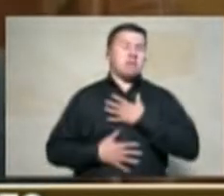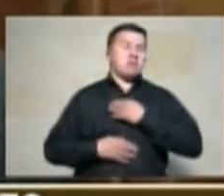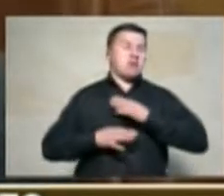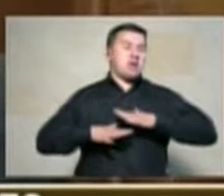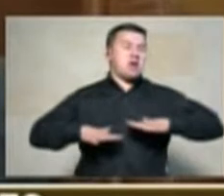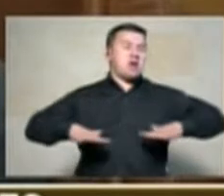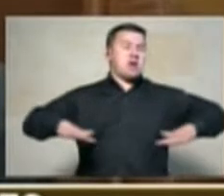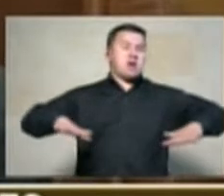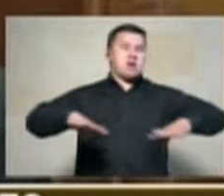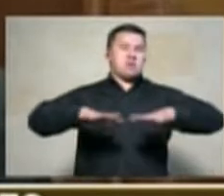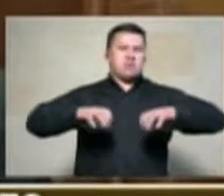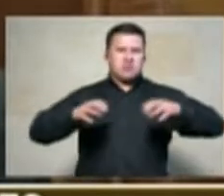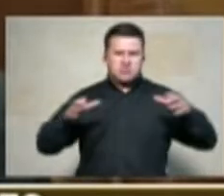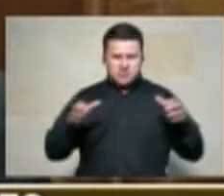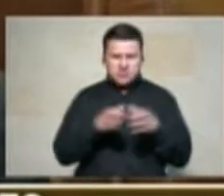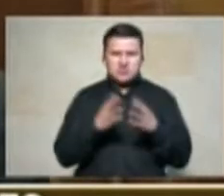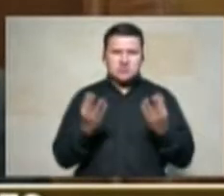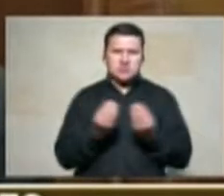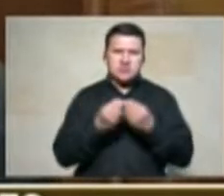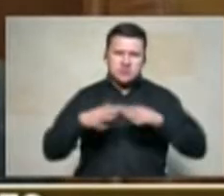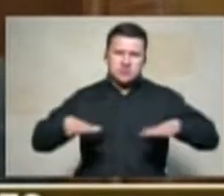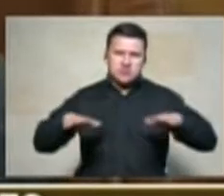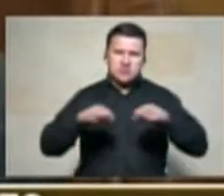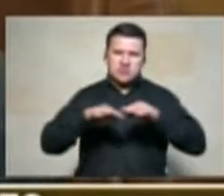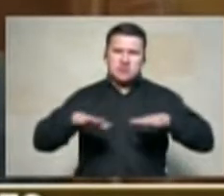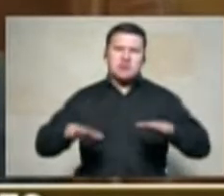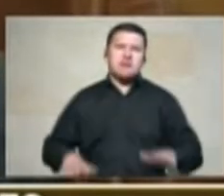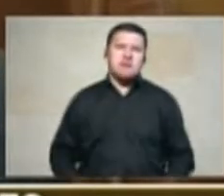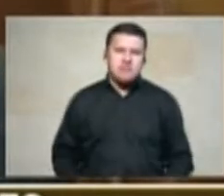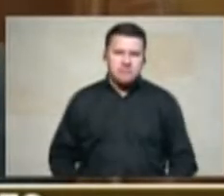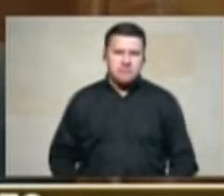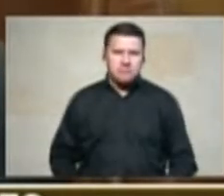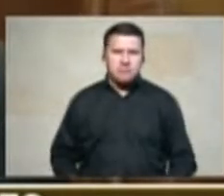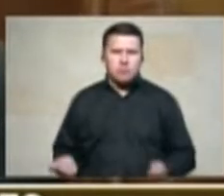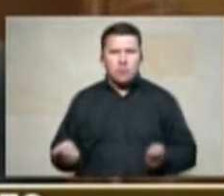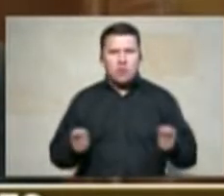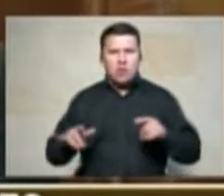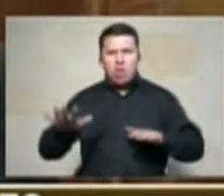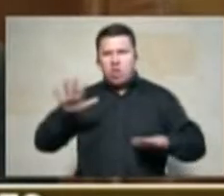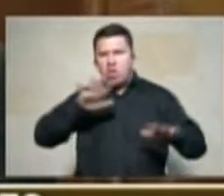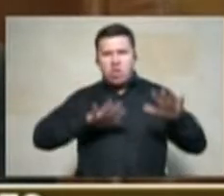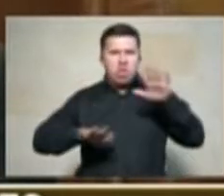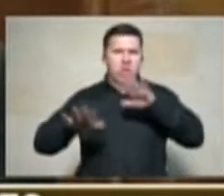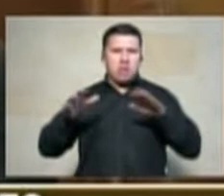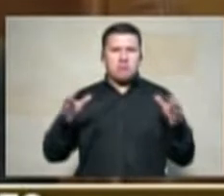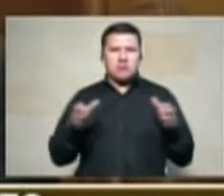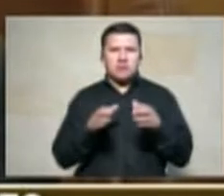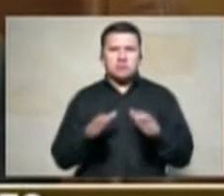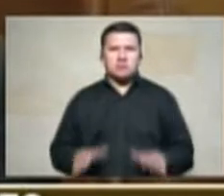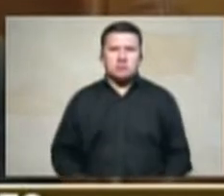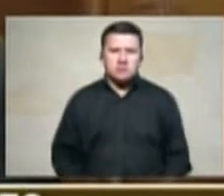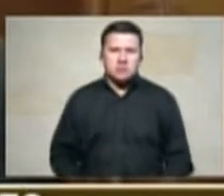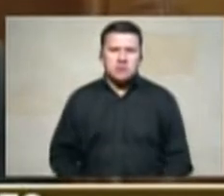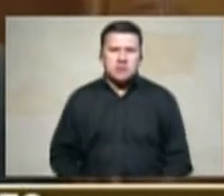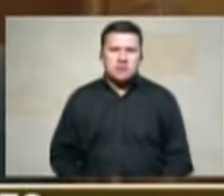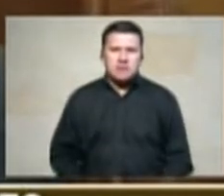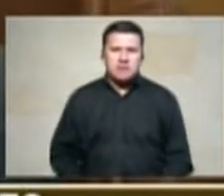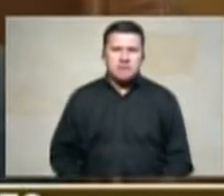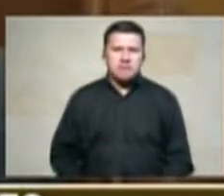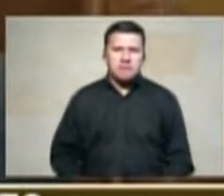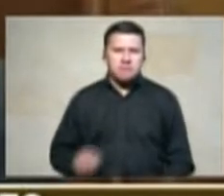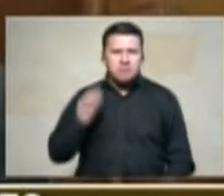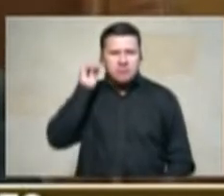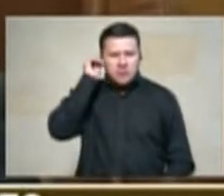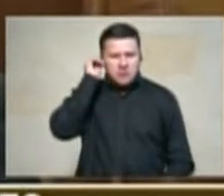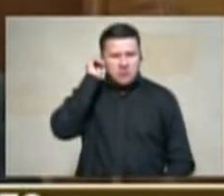y que sean manipulados y utilizados para amenazar a la